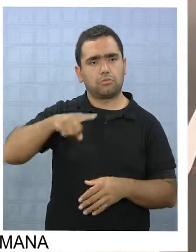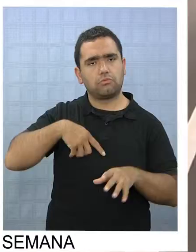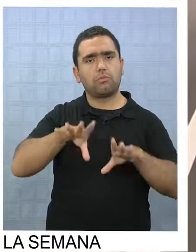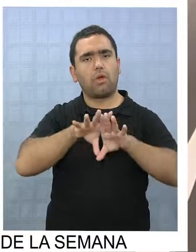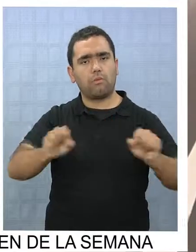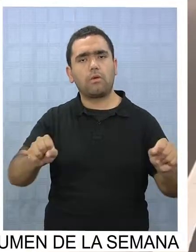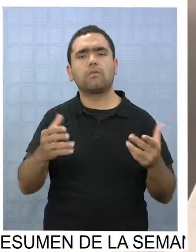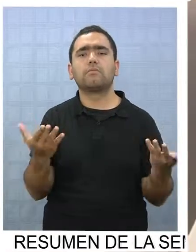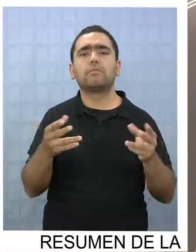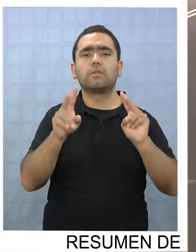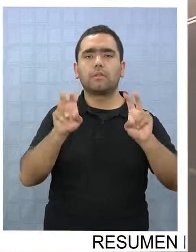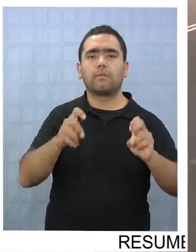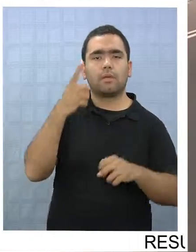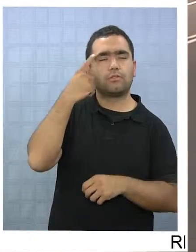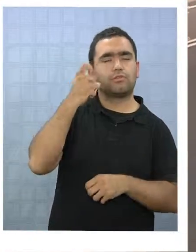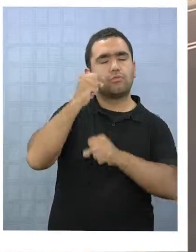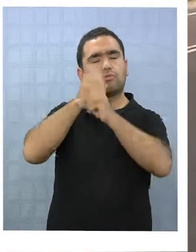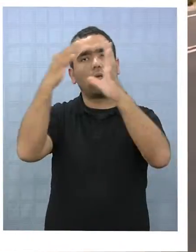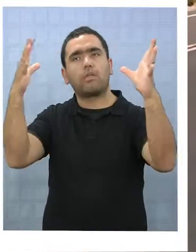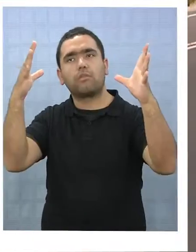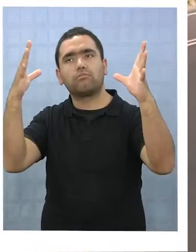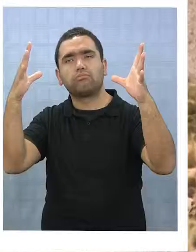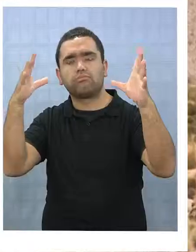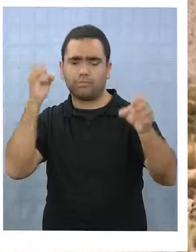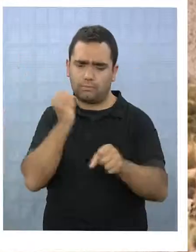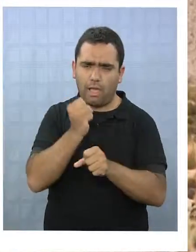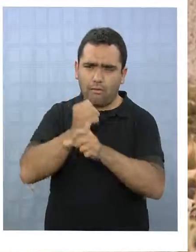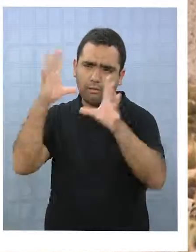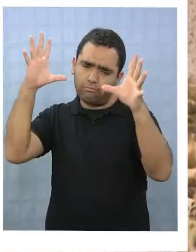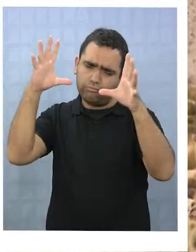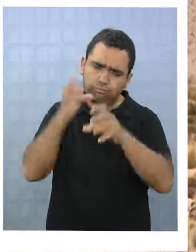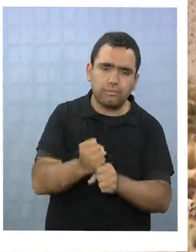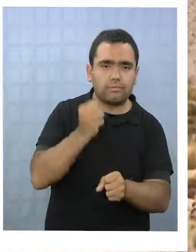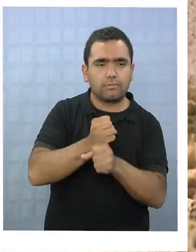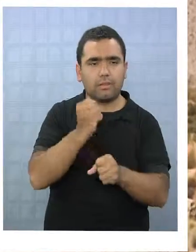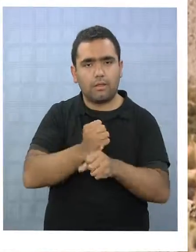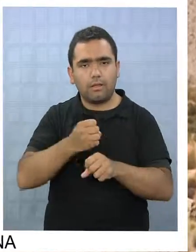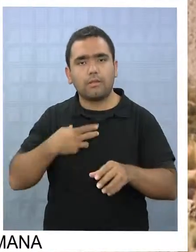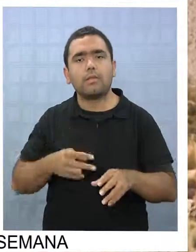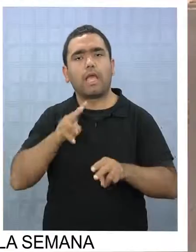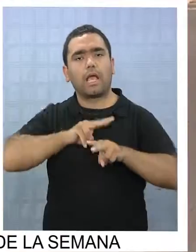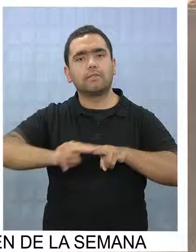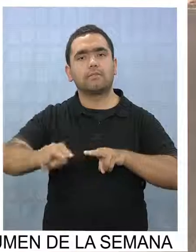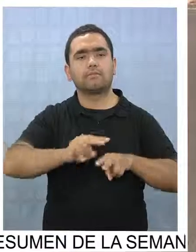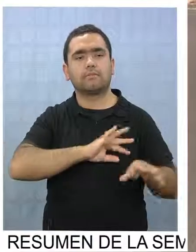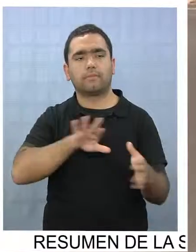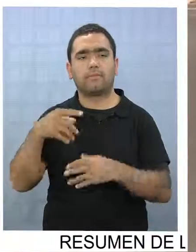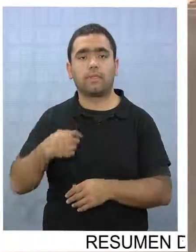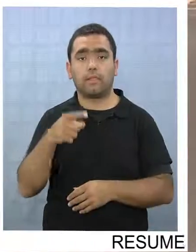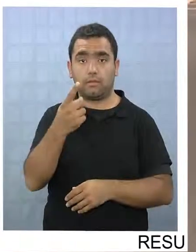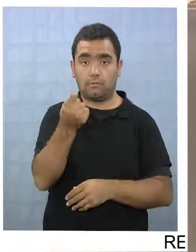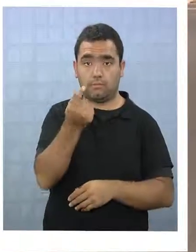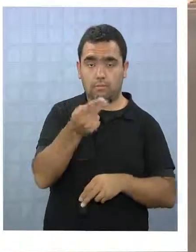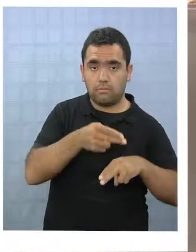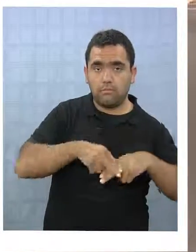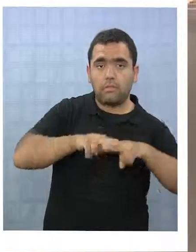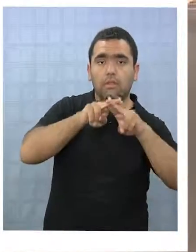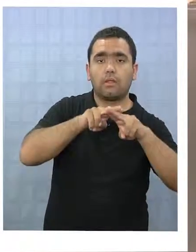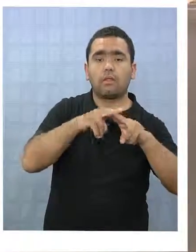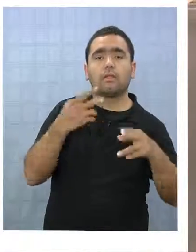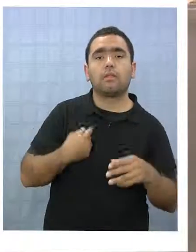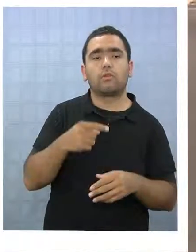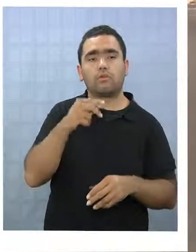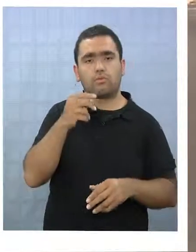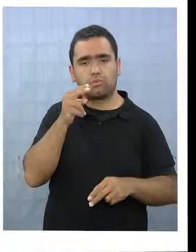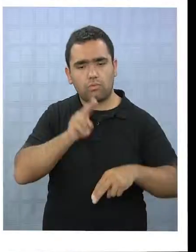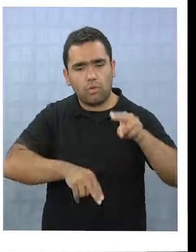De esta manera quedará a cargo del Congreso Nacional aprobar los recursos necesarios para la construcción de los tramos de carretera